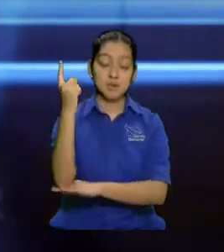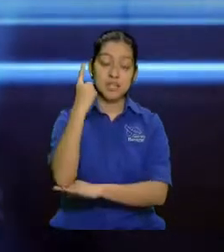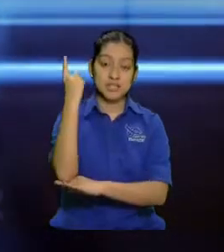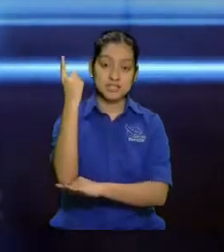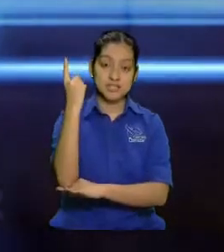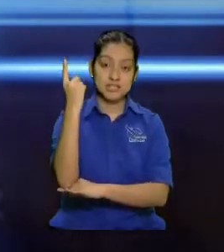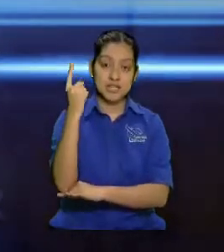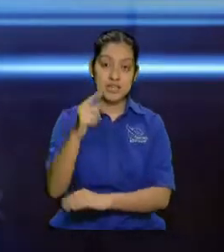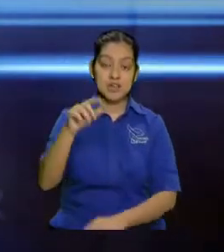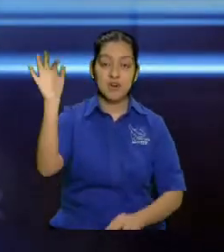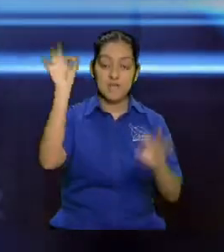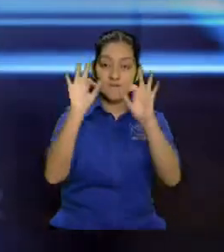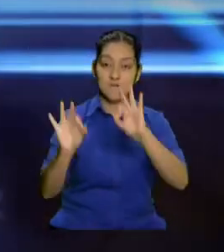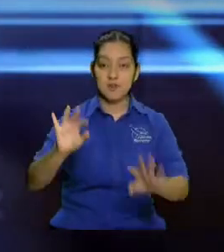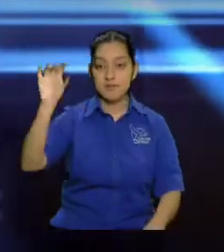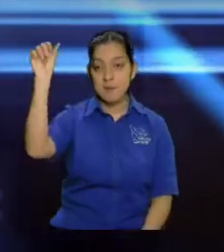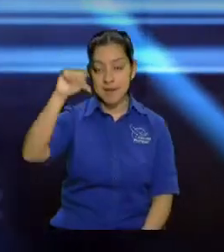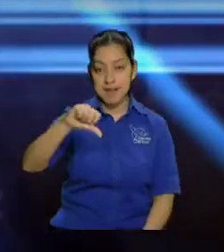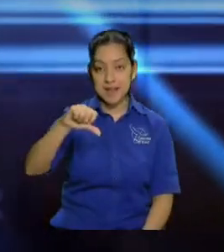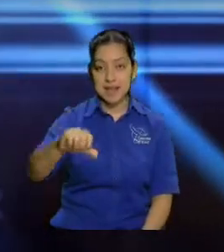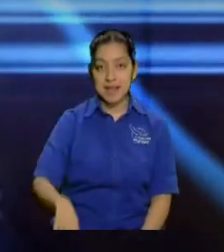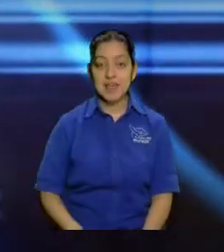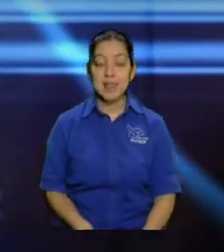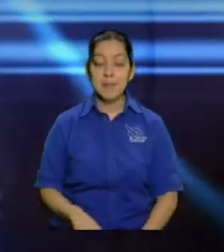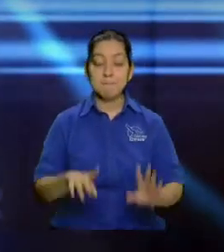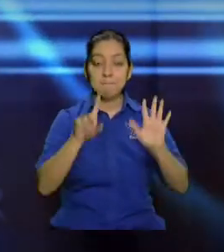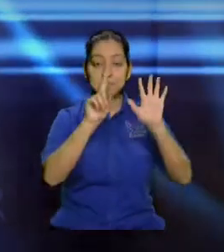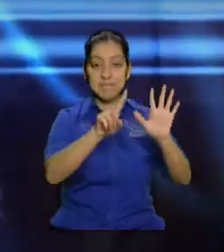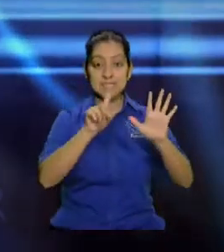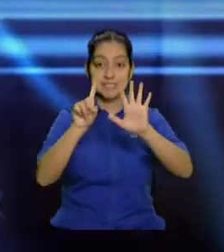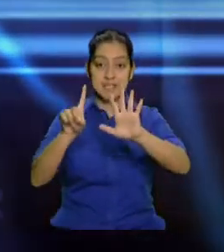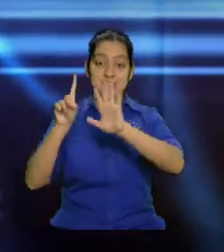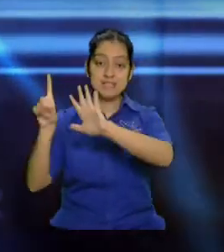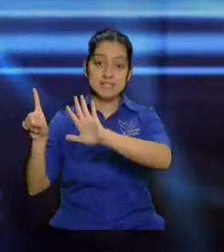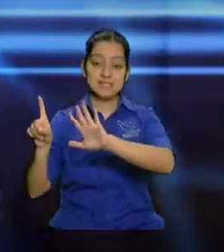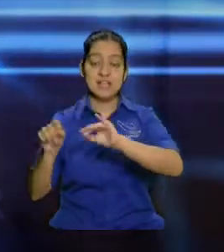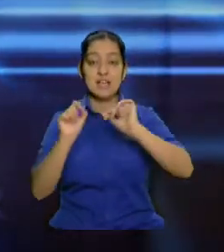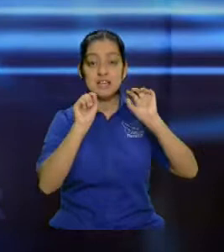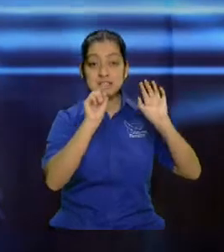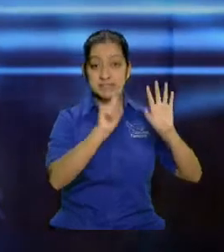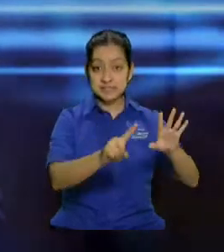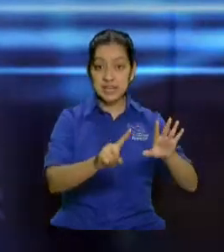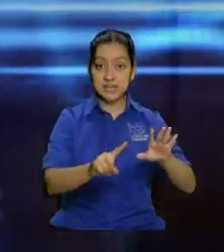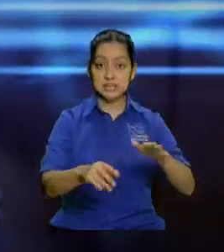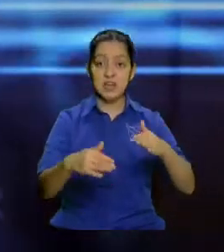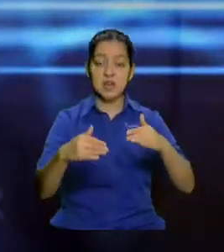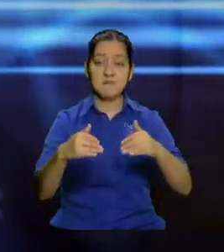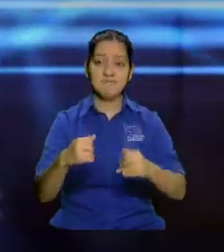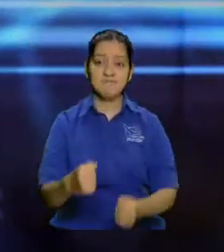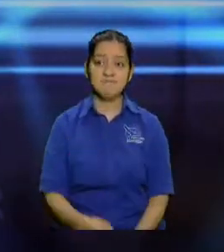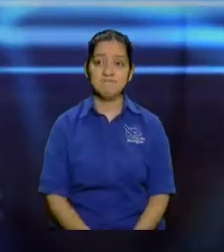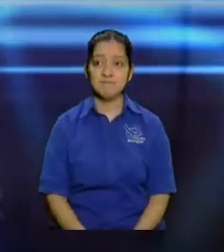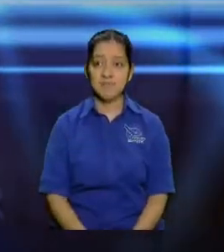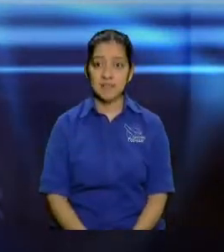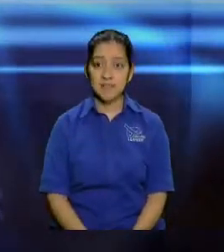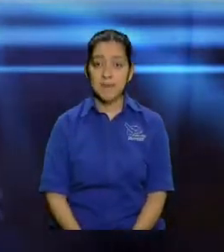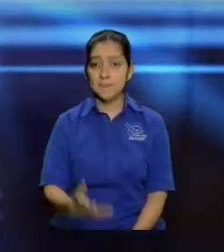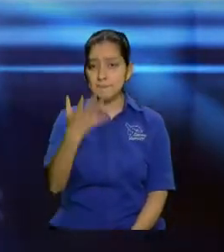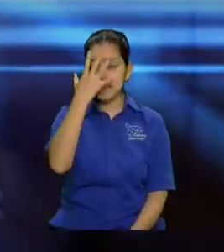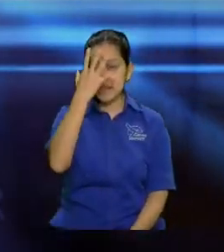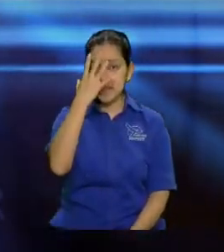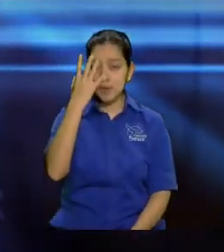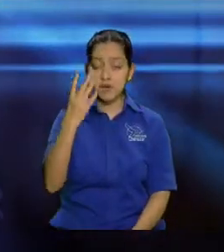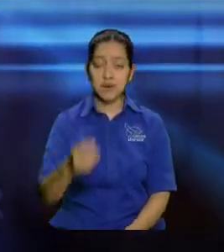lo que quiere decir es humanismo, humanismo en el espíritu, humanismo en el alma y humanismo en el cuerpo. Por eso nosotros no podemos predicar